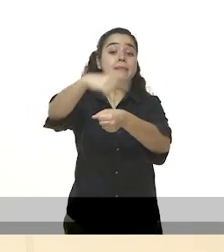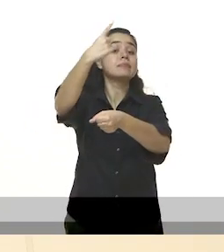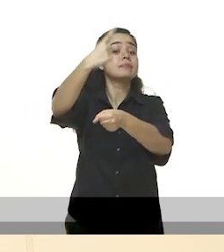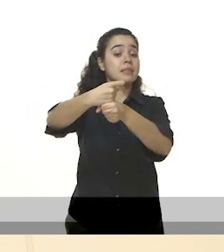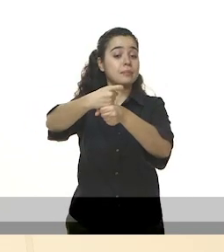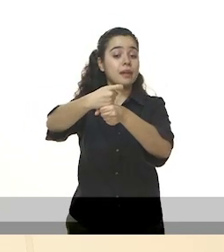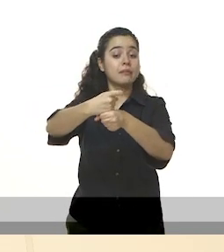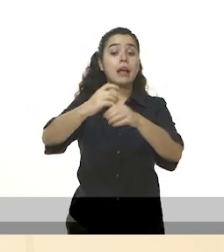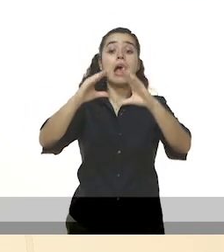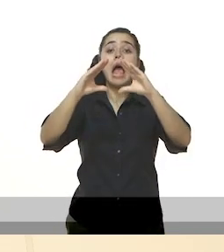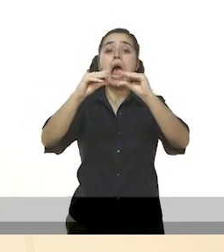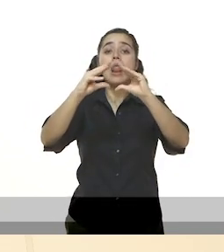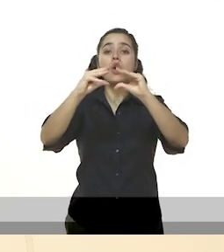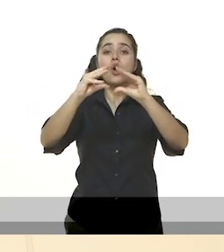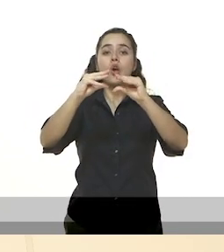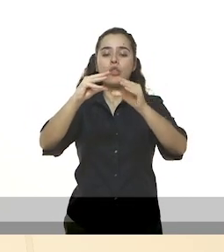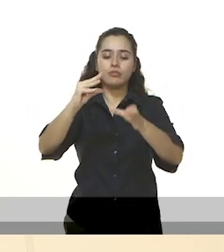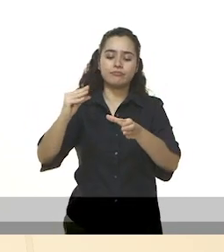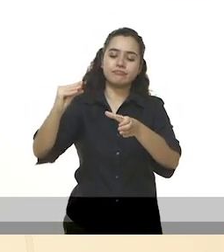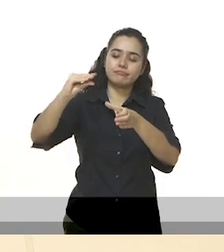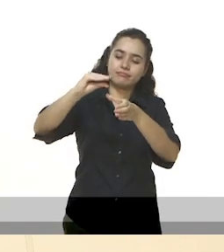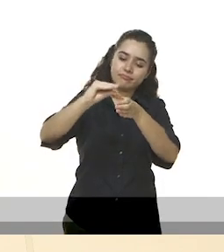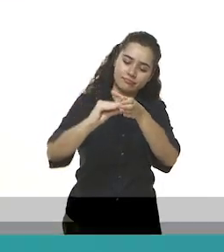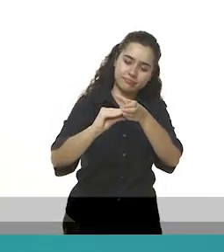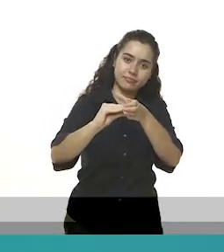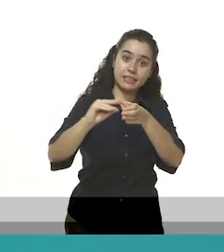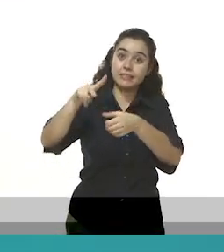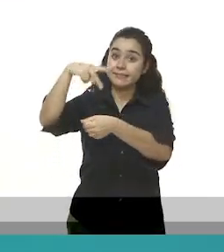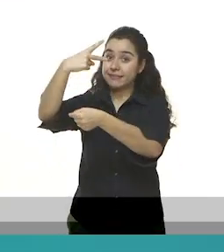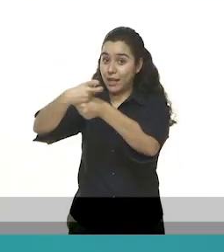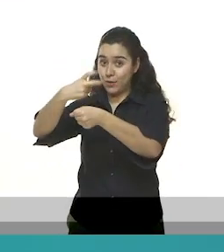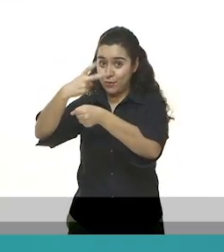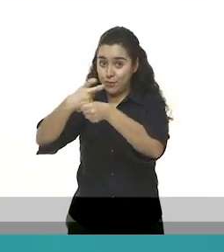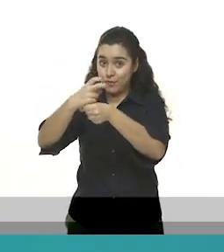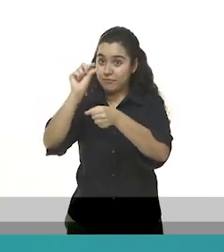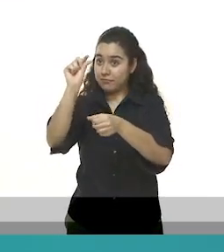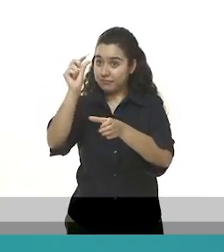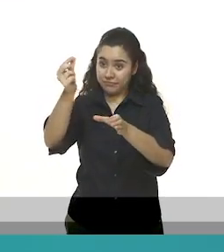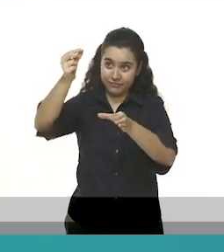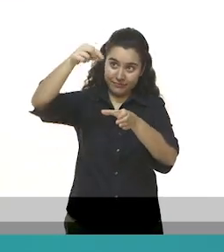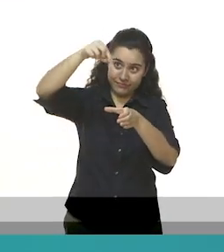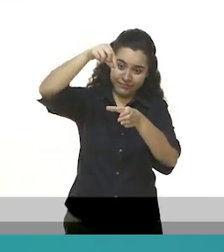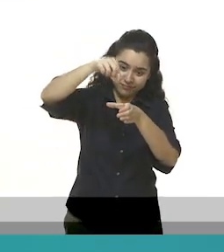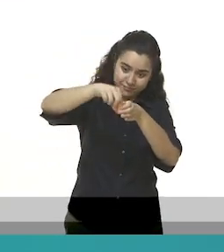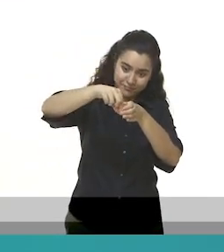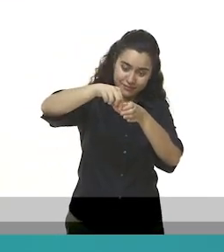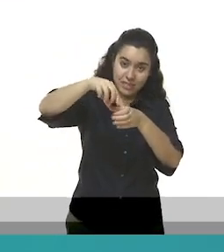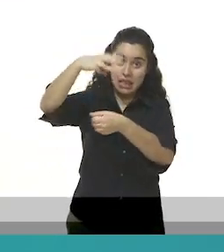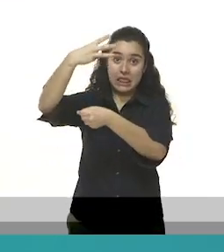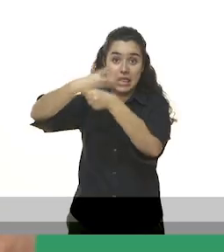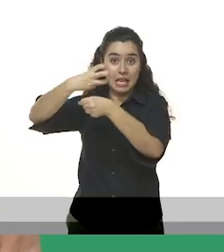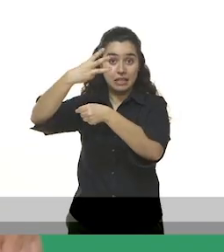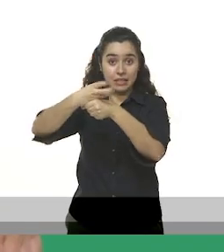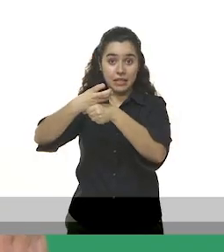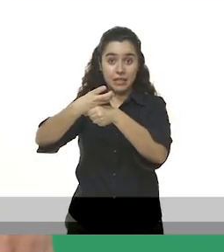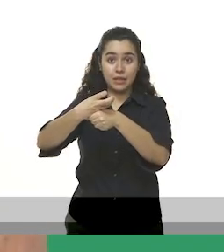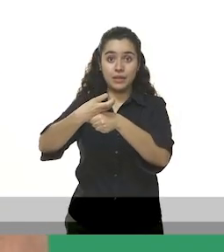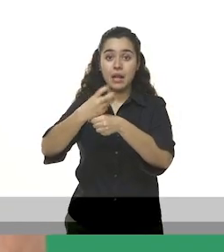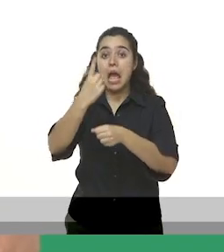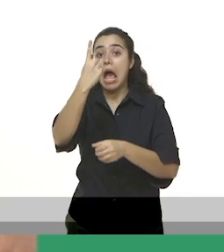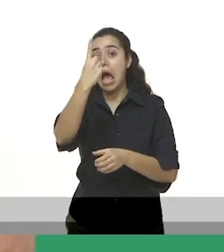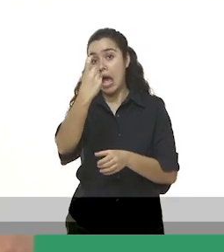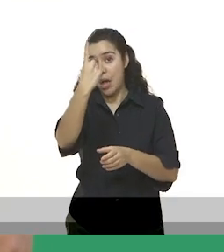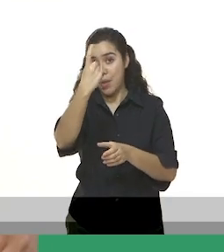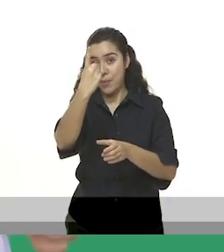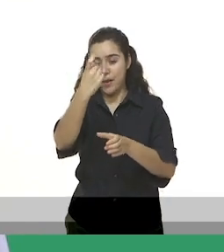Primer paso. Coloquen el algodón dentro del frasco. Segundo paso. Coloquen el frijol dentro del frasco. Tercer